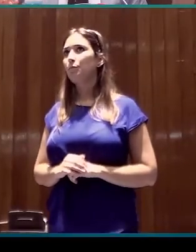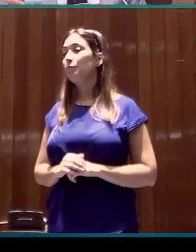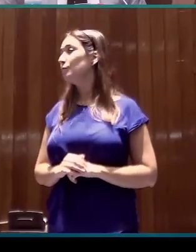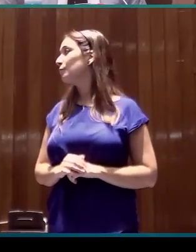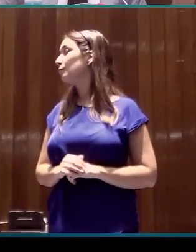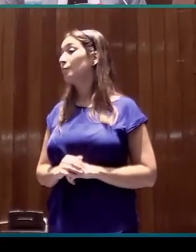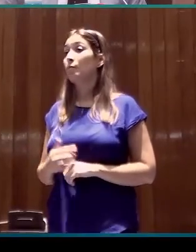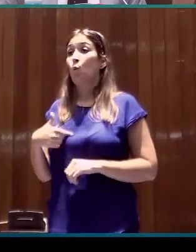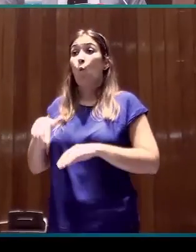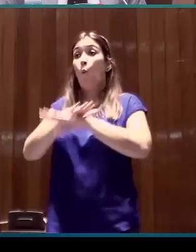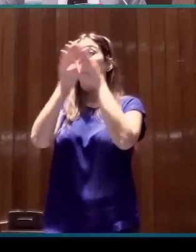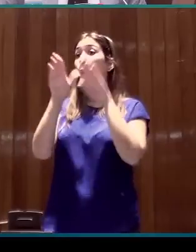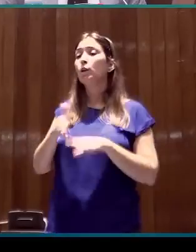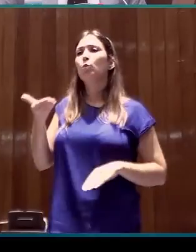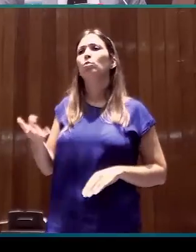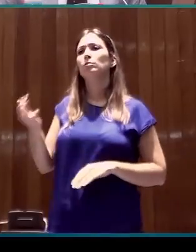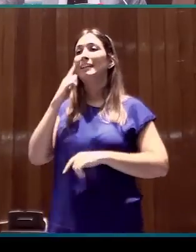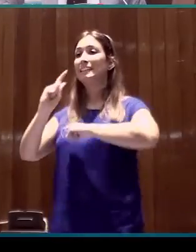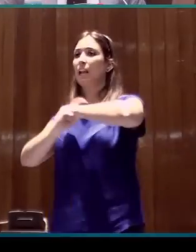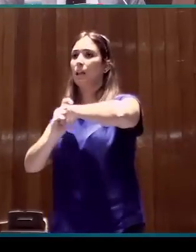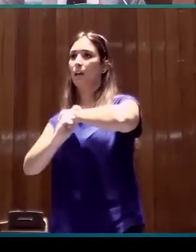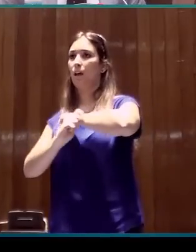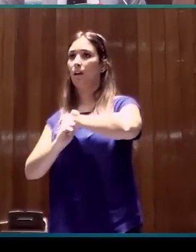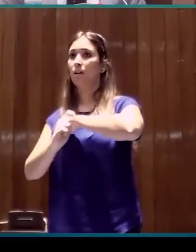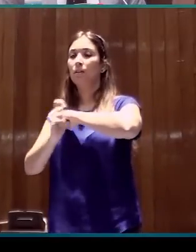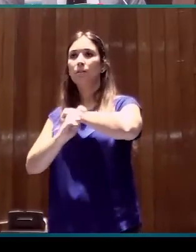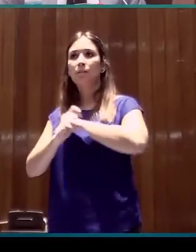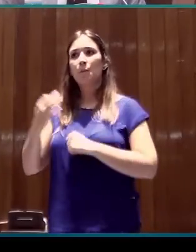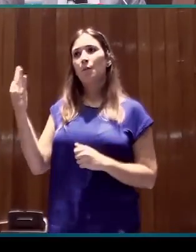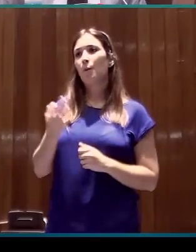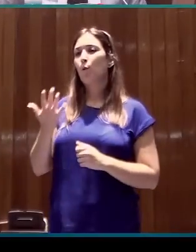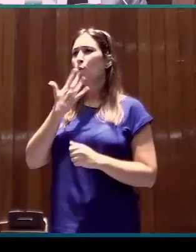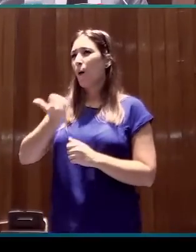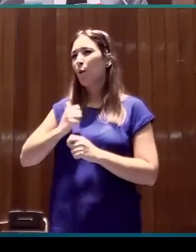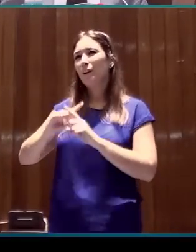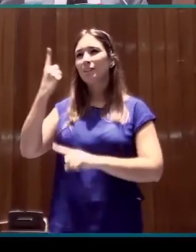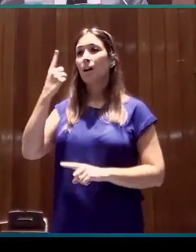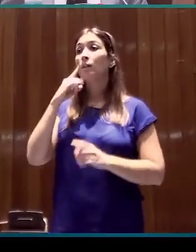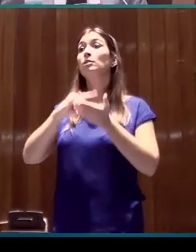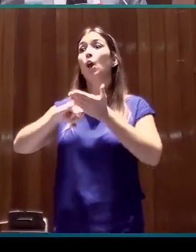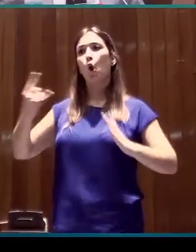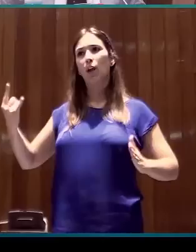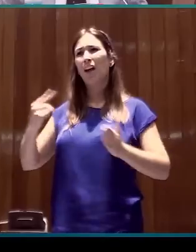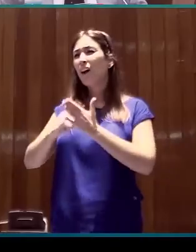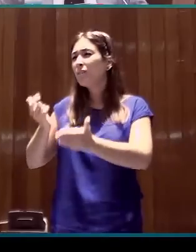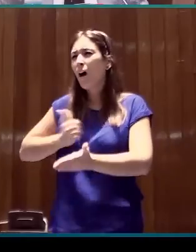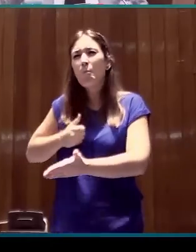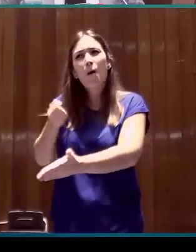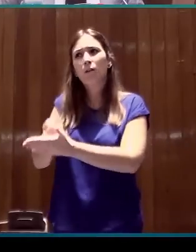Y, en último lugar, la estrategia que debería ser obvia para todos es que debemos explotar las nuevas tecnologías al máximo.